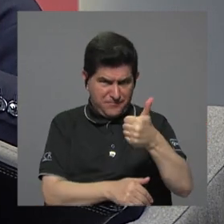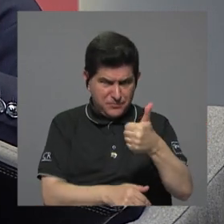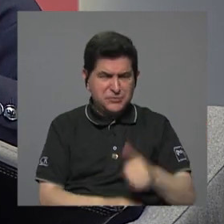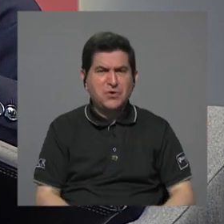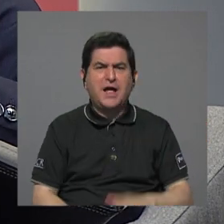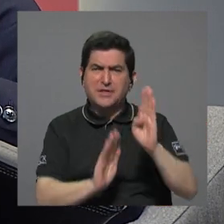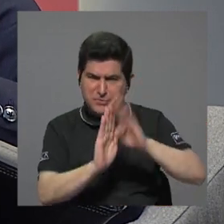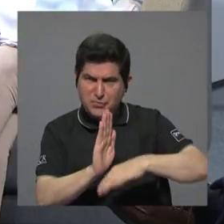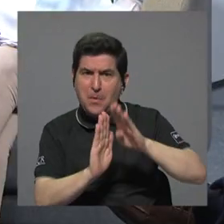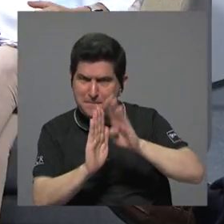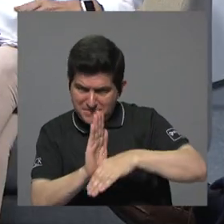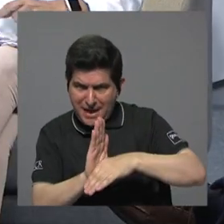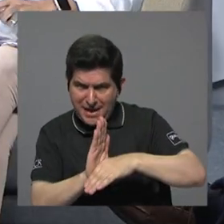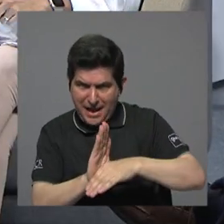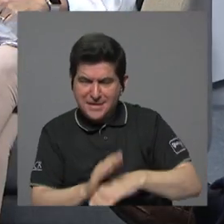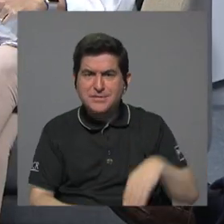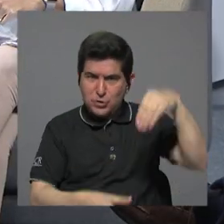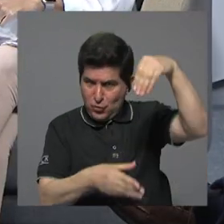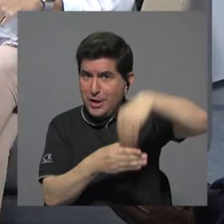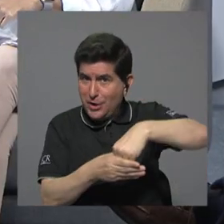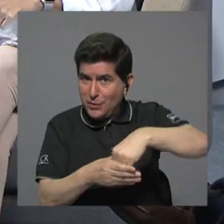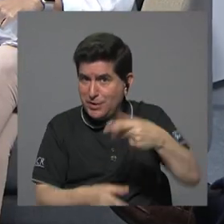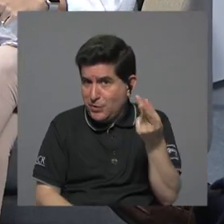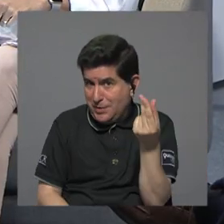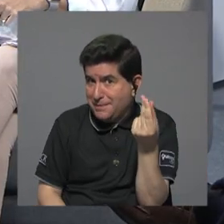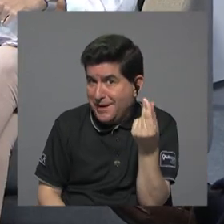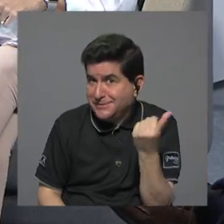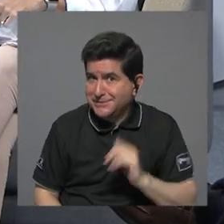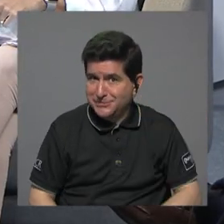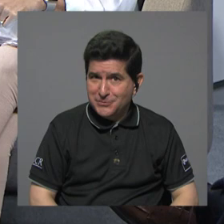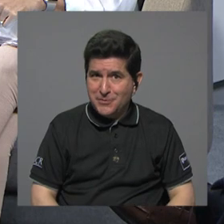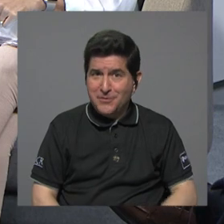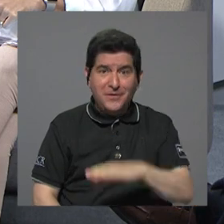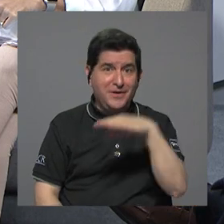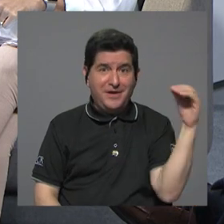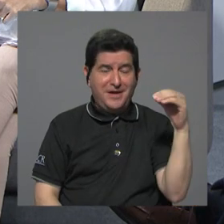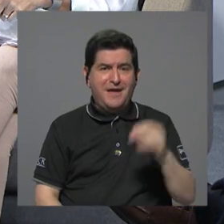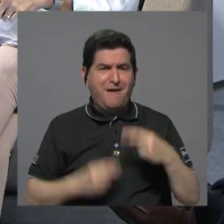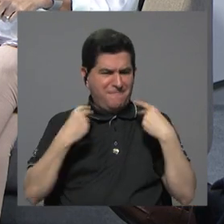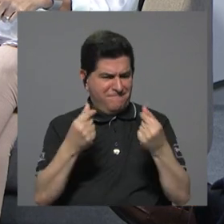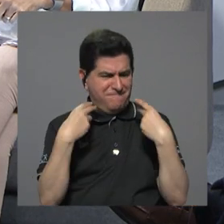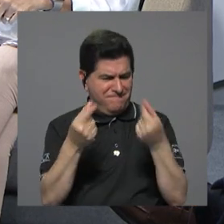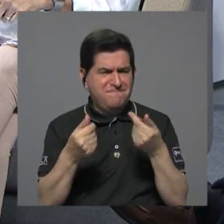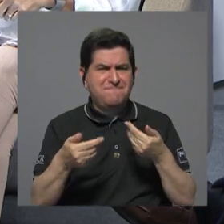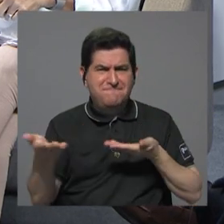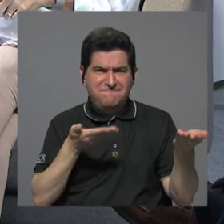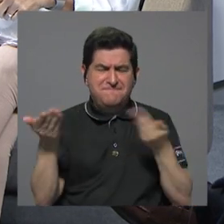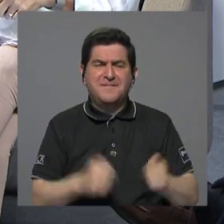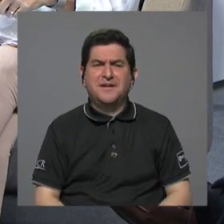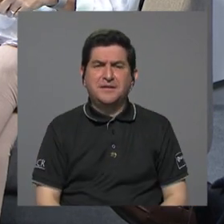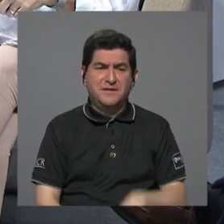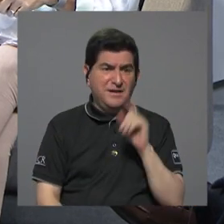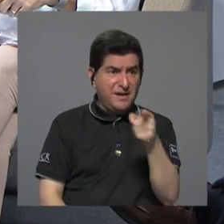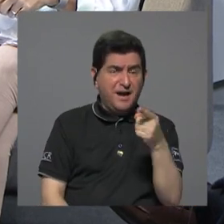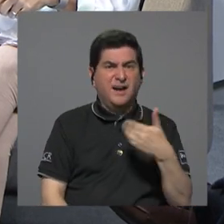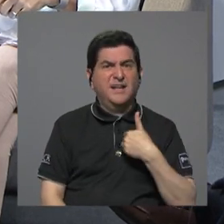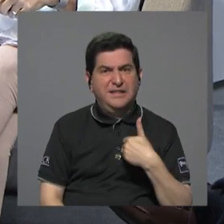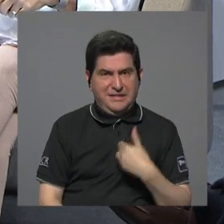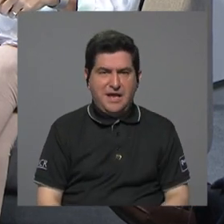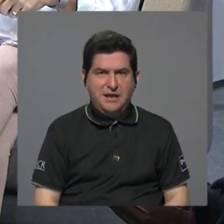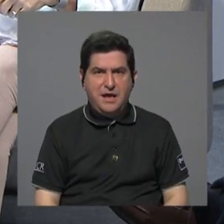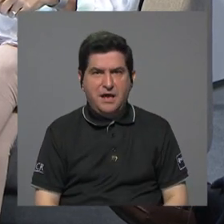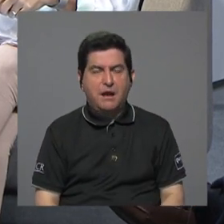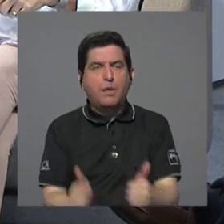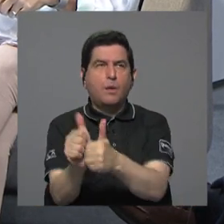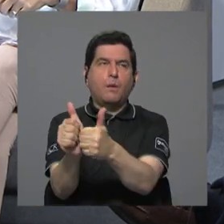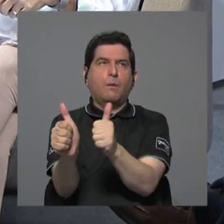barato y más rápido es el es el precio y la celeridad y aquí hay más